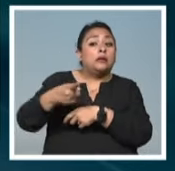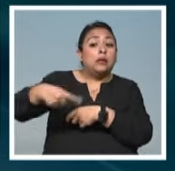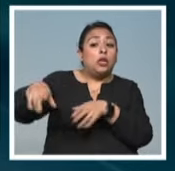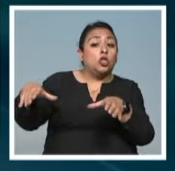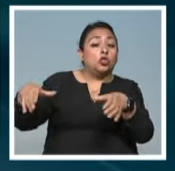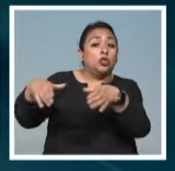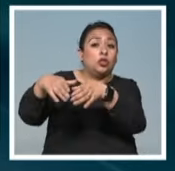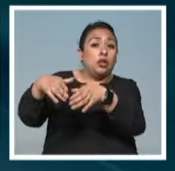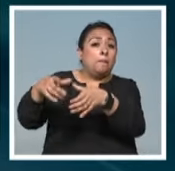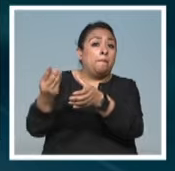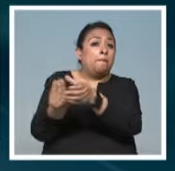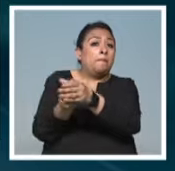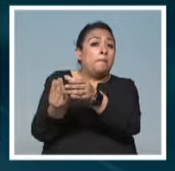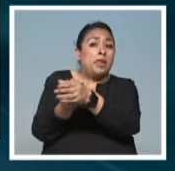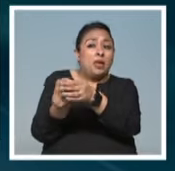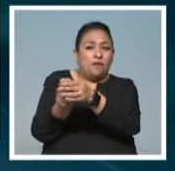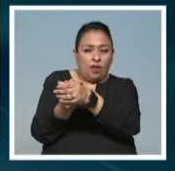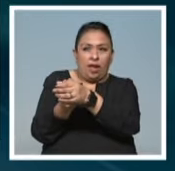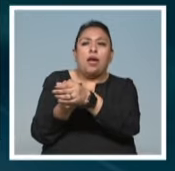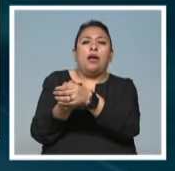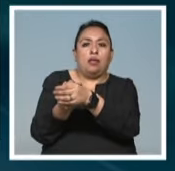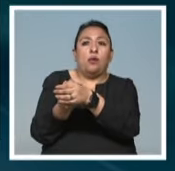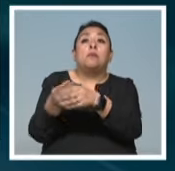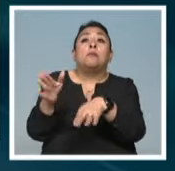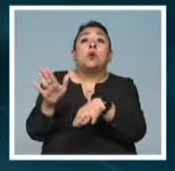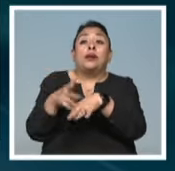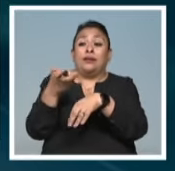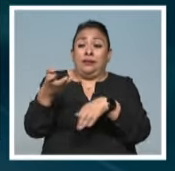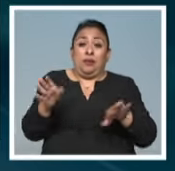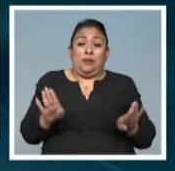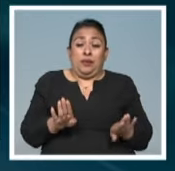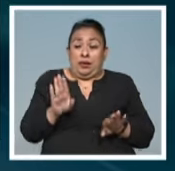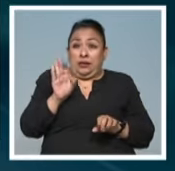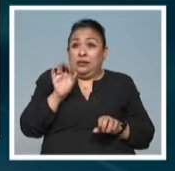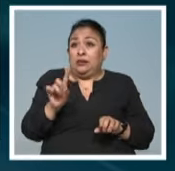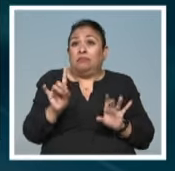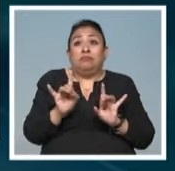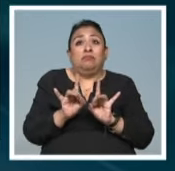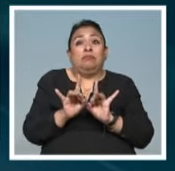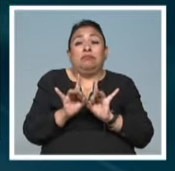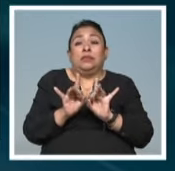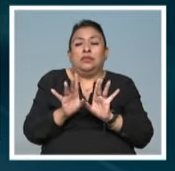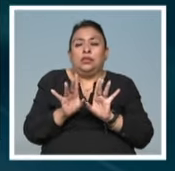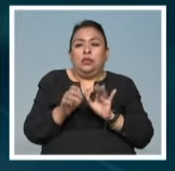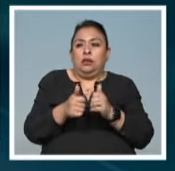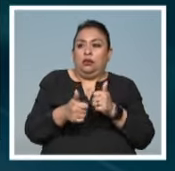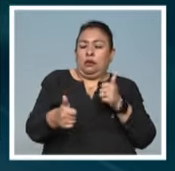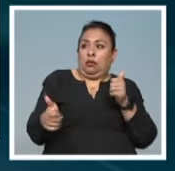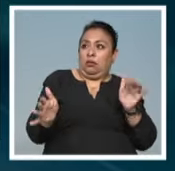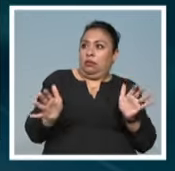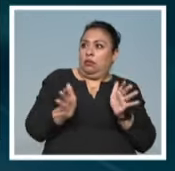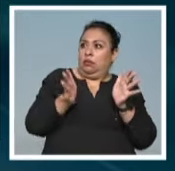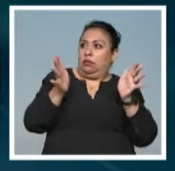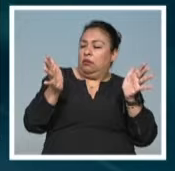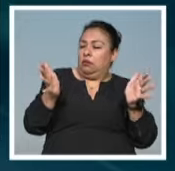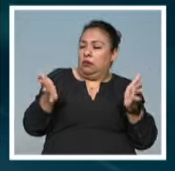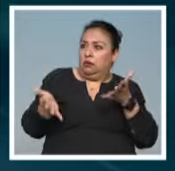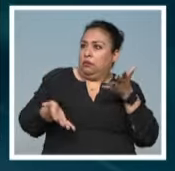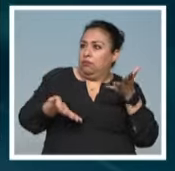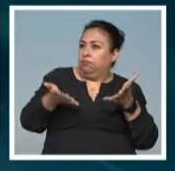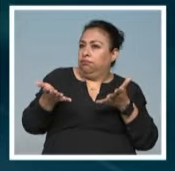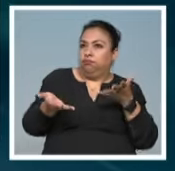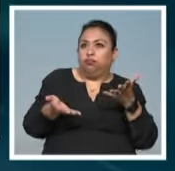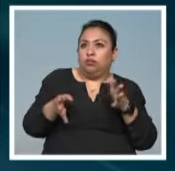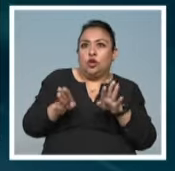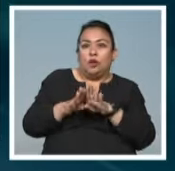en su intimidad y por qué esos comportamientos que de pronto a lo lejos nos pueden asustar o generarnos como